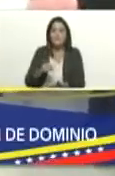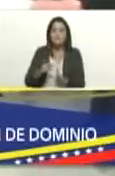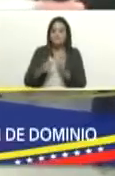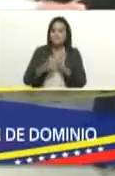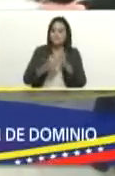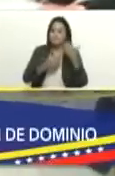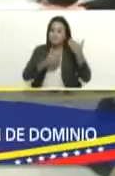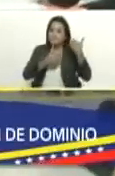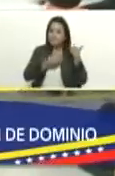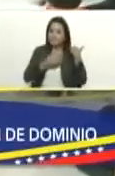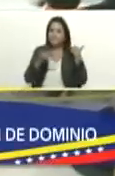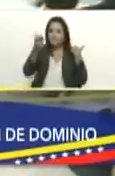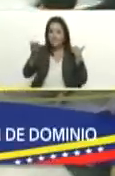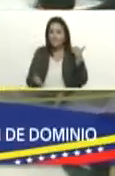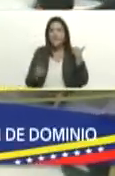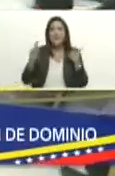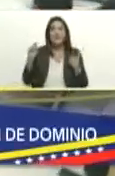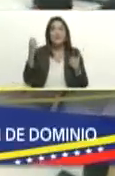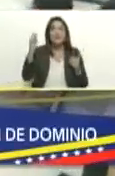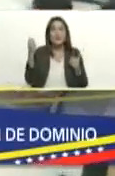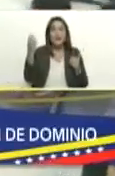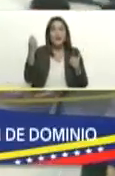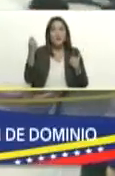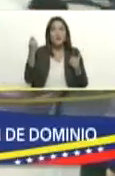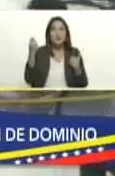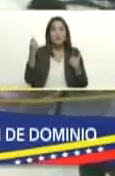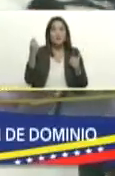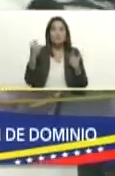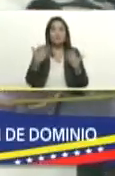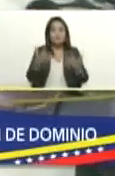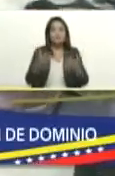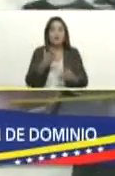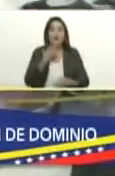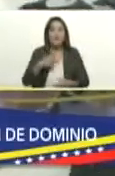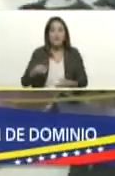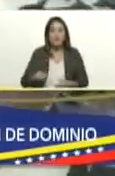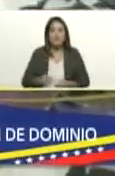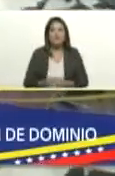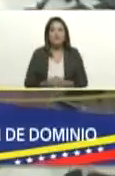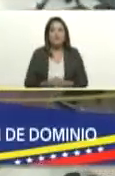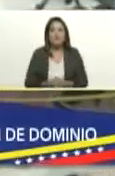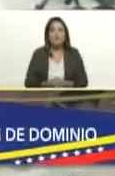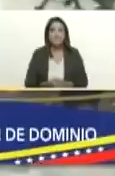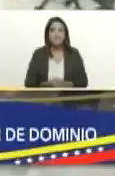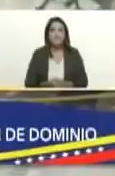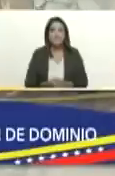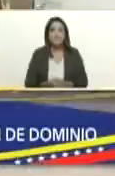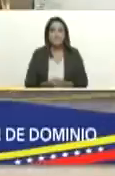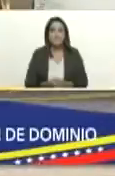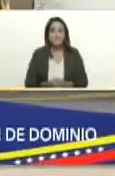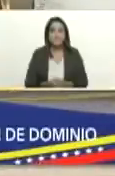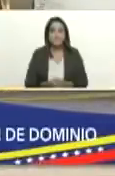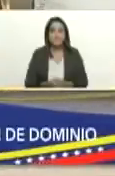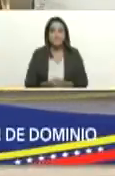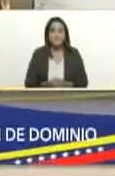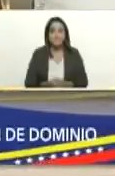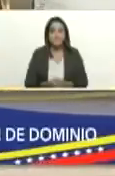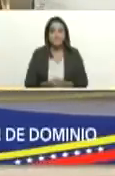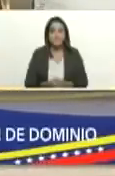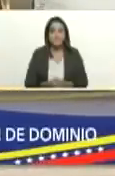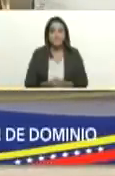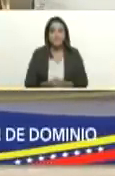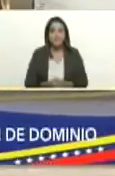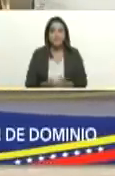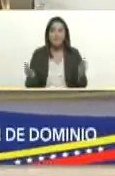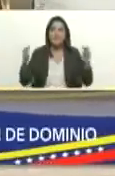de la batalla diputados diputados de la juventud que traen bueno toda su fuerza